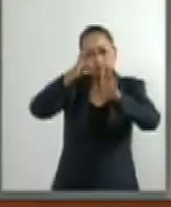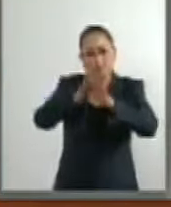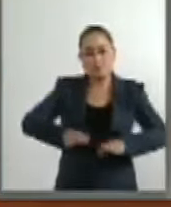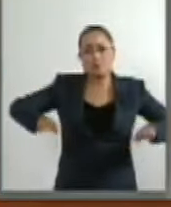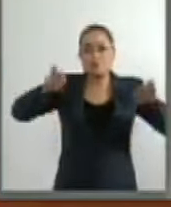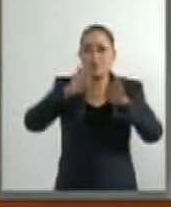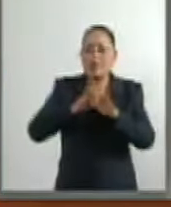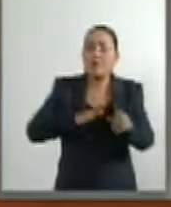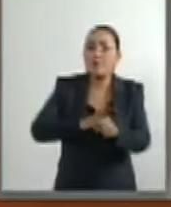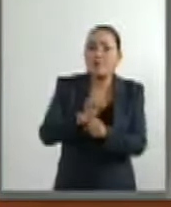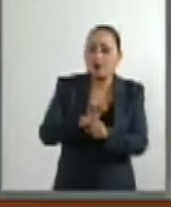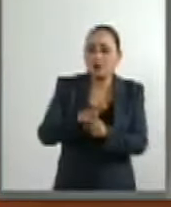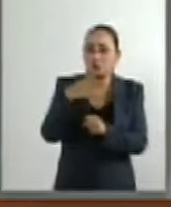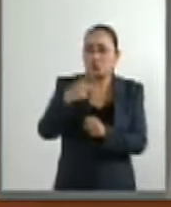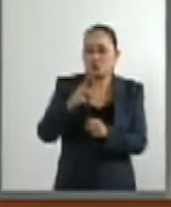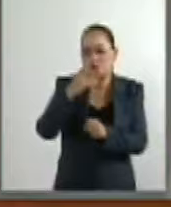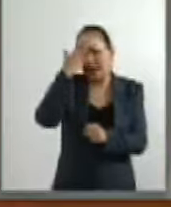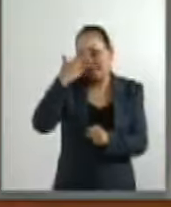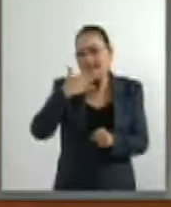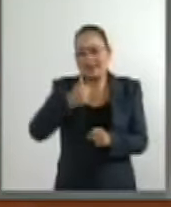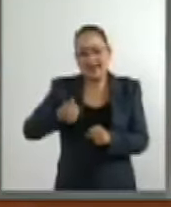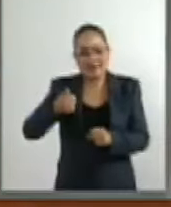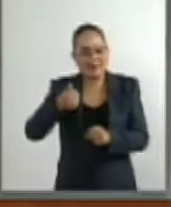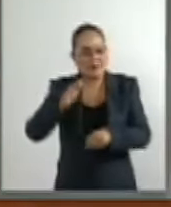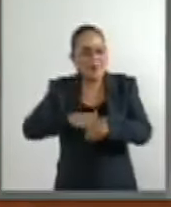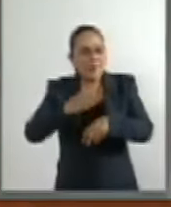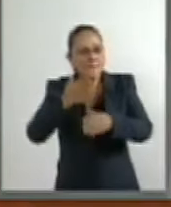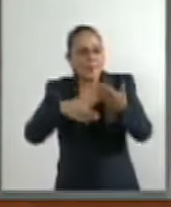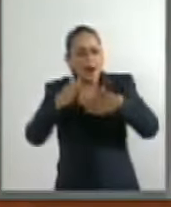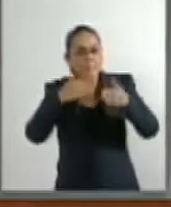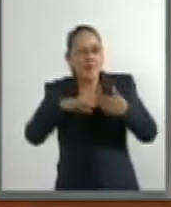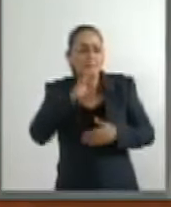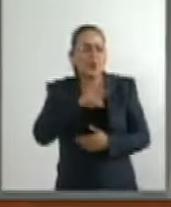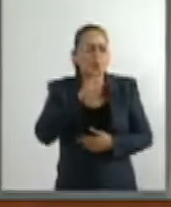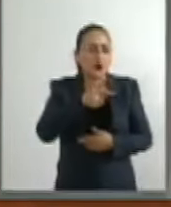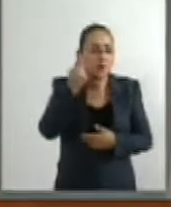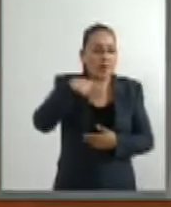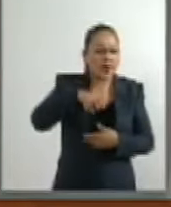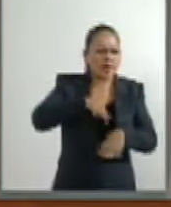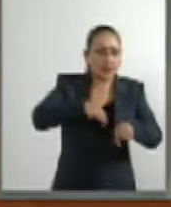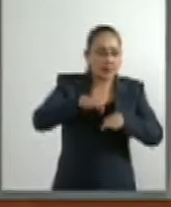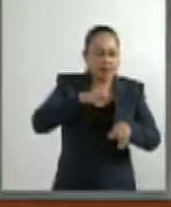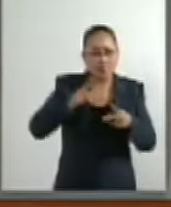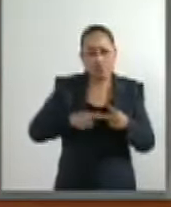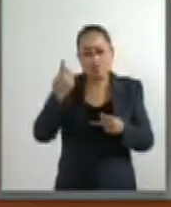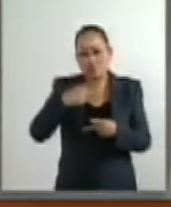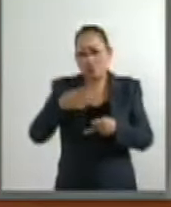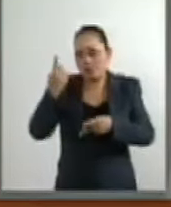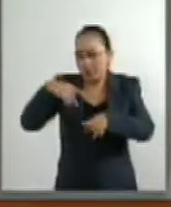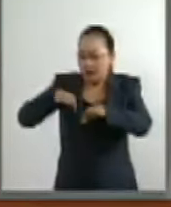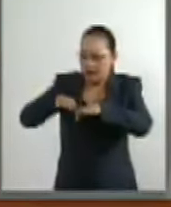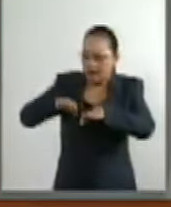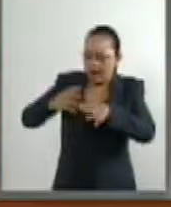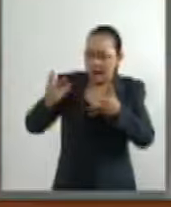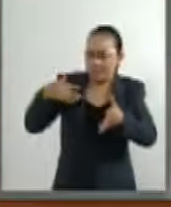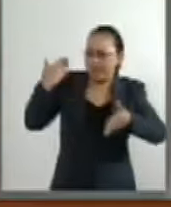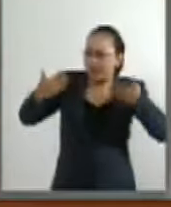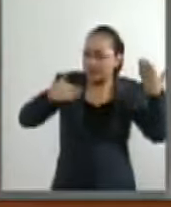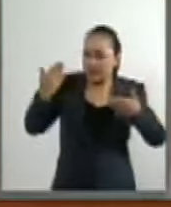desarrollo de habilidades para la vida diaria, habilidades laborales, habilidades para el tiempo libre,